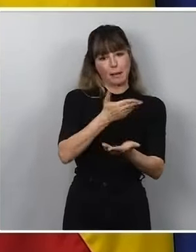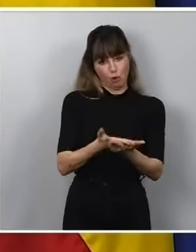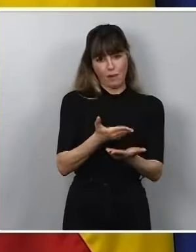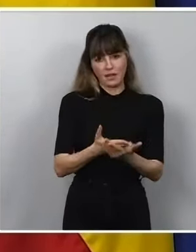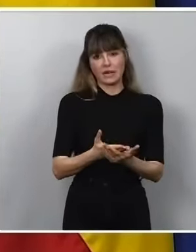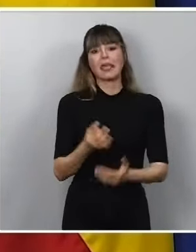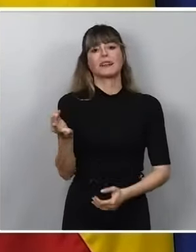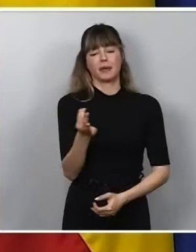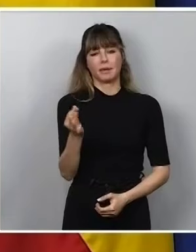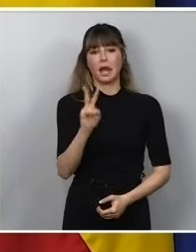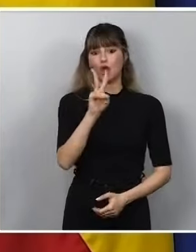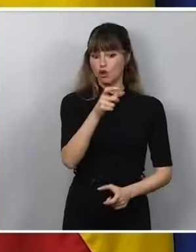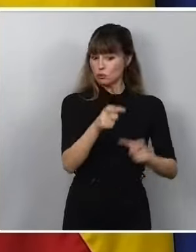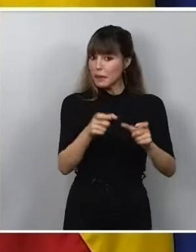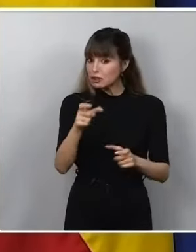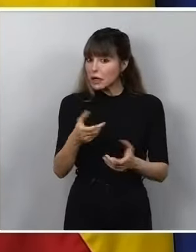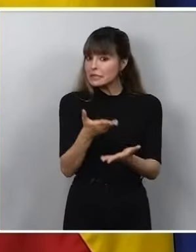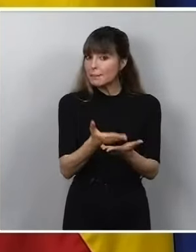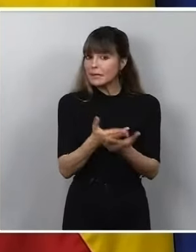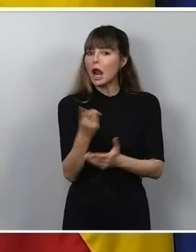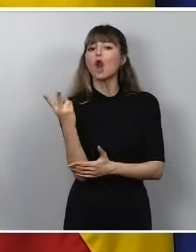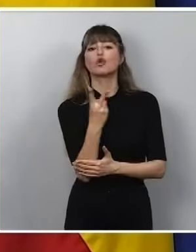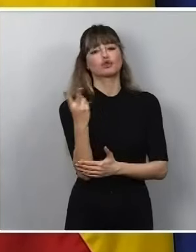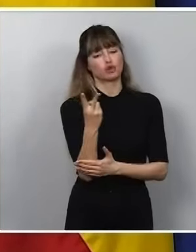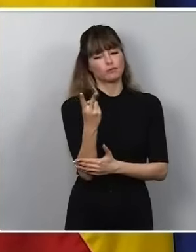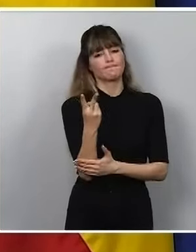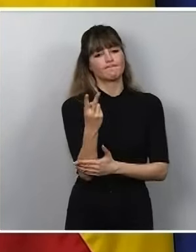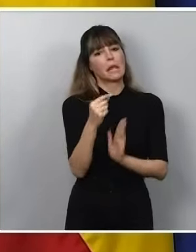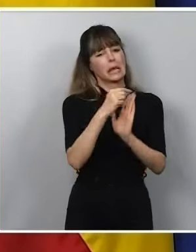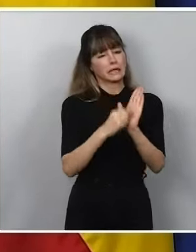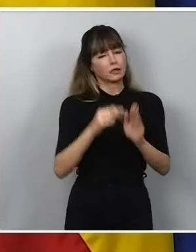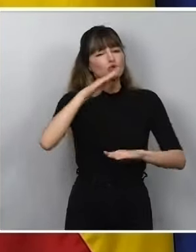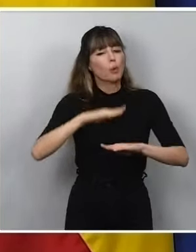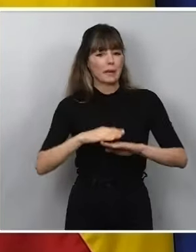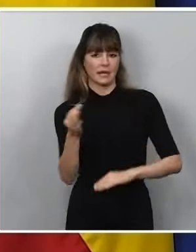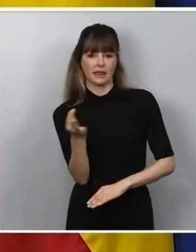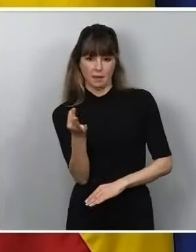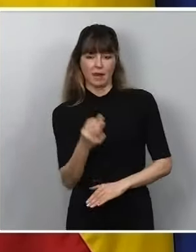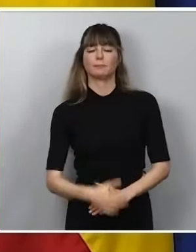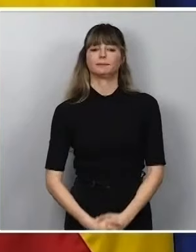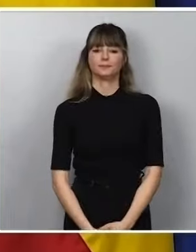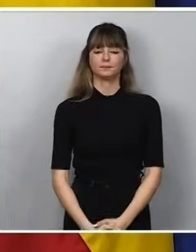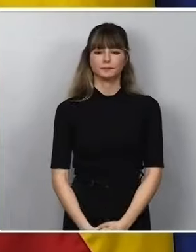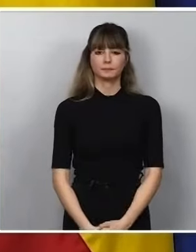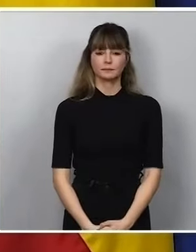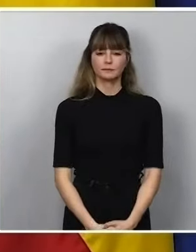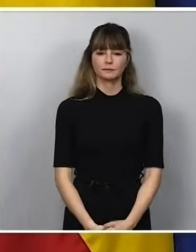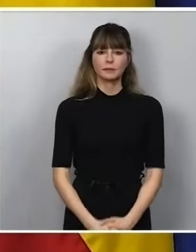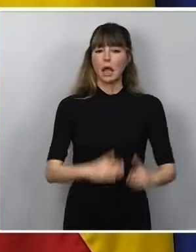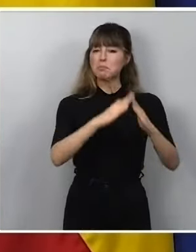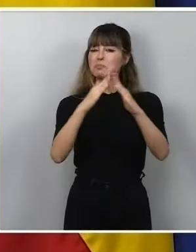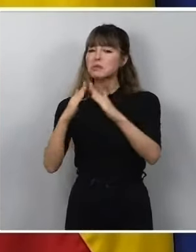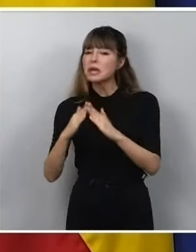personas los prestatarios, ambos deberían cumplir este requisito. Y en relación a qué tipo de